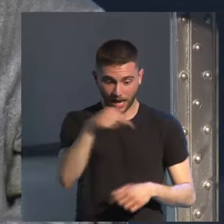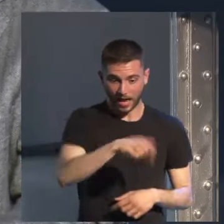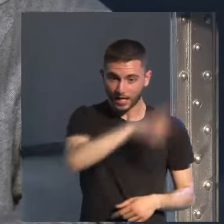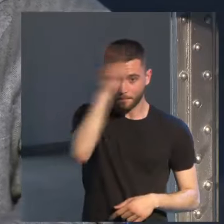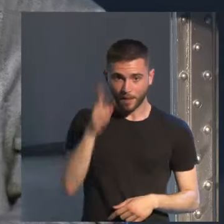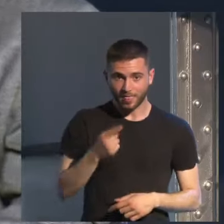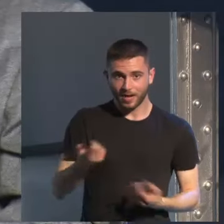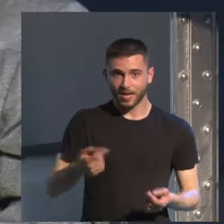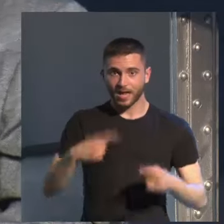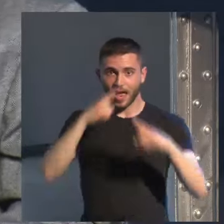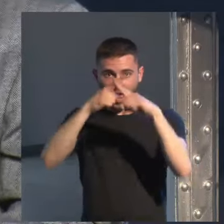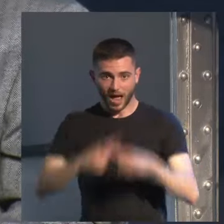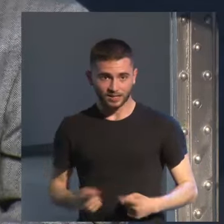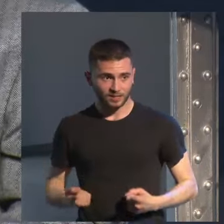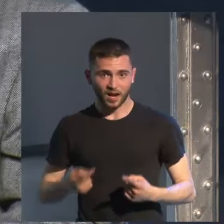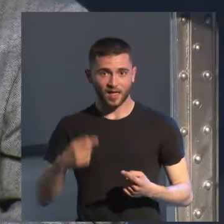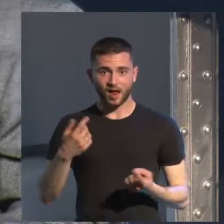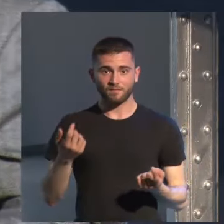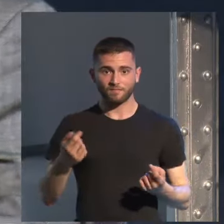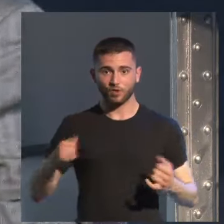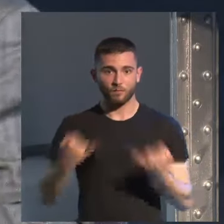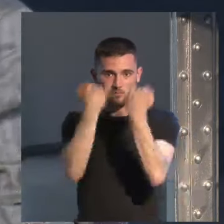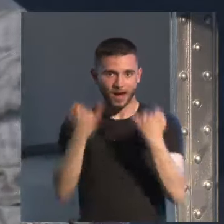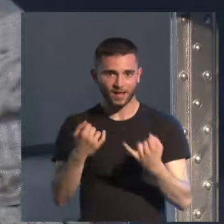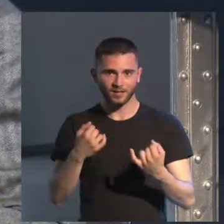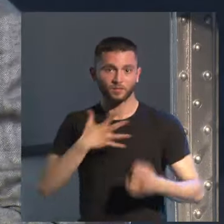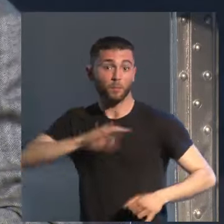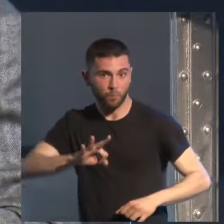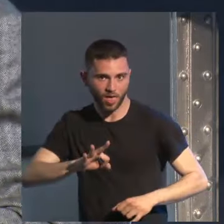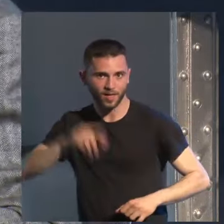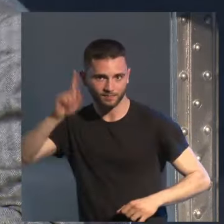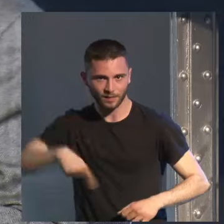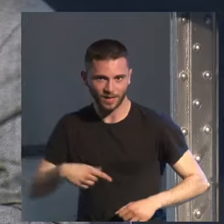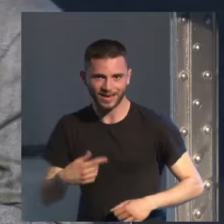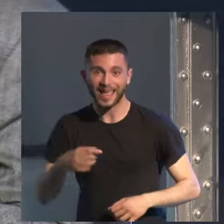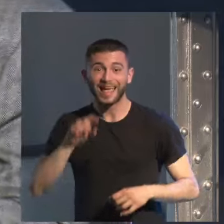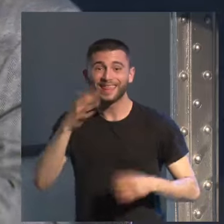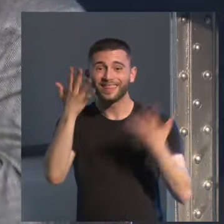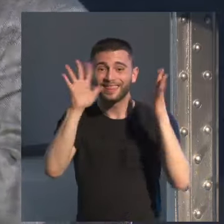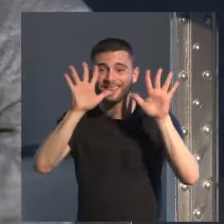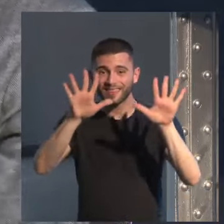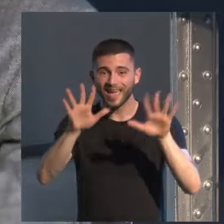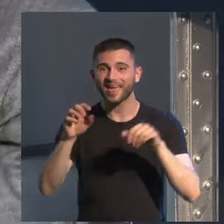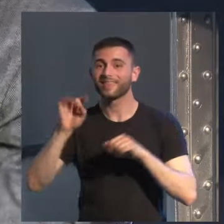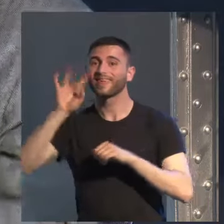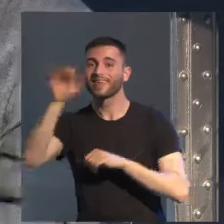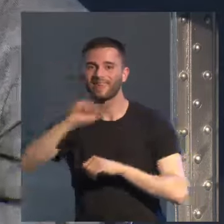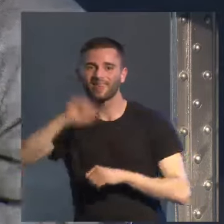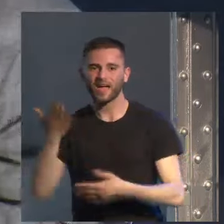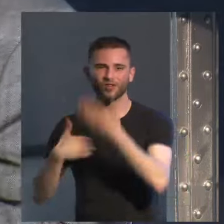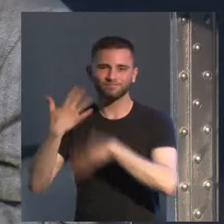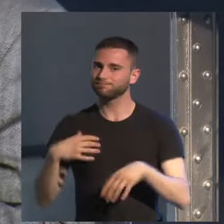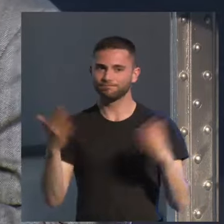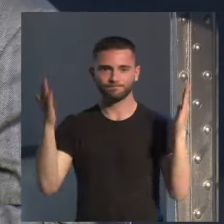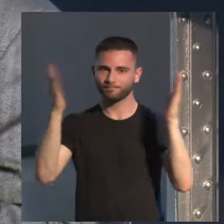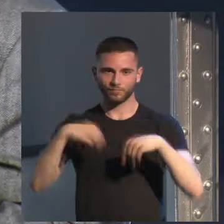París o en Amsterdam eso no ocurría hace 10 15 años todo aquel negocio lo que se